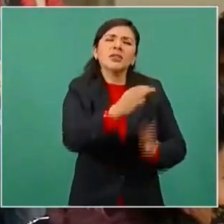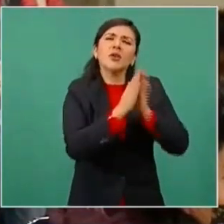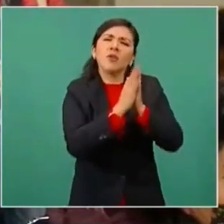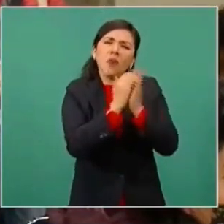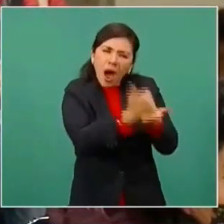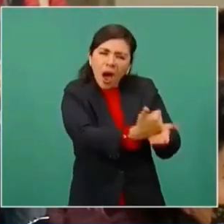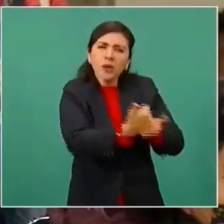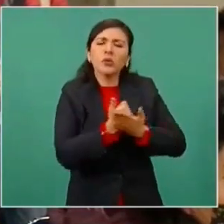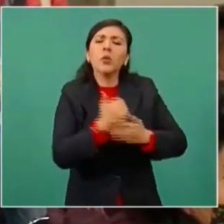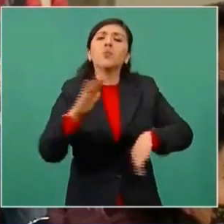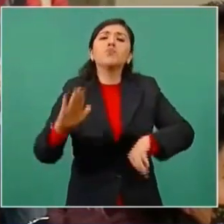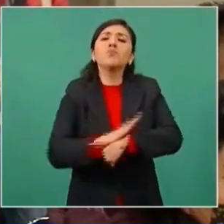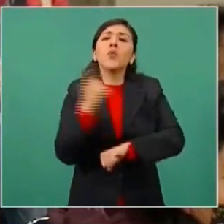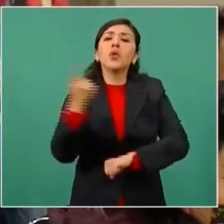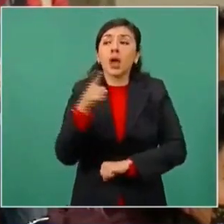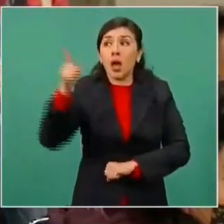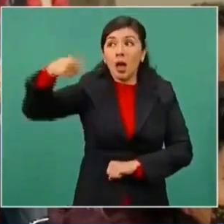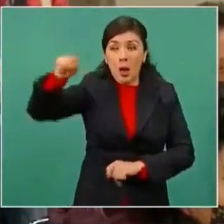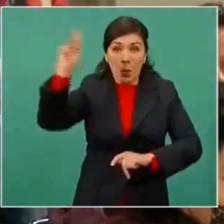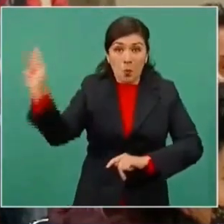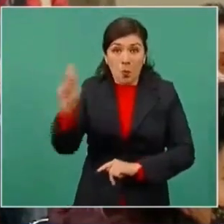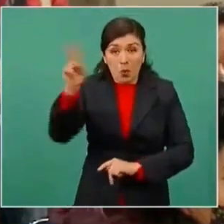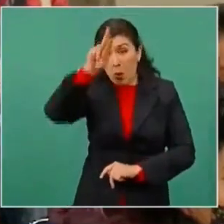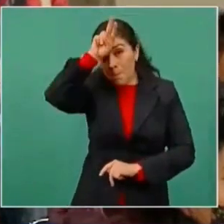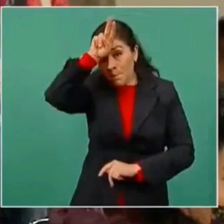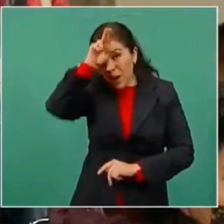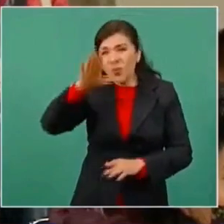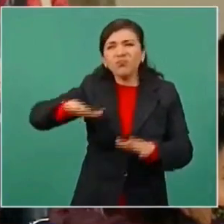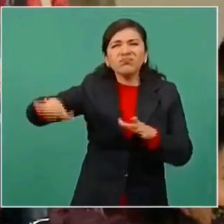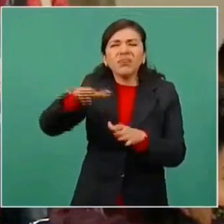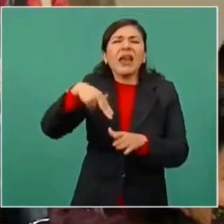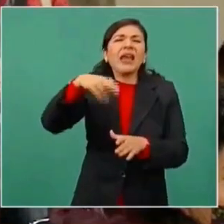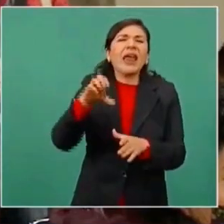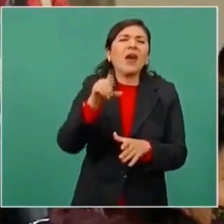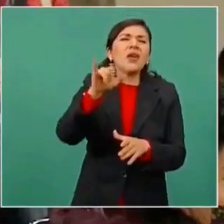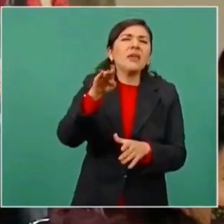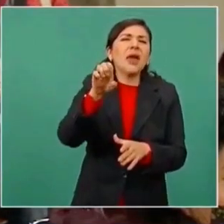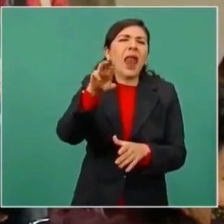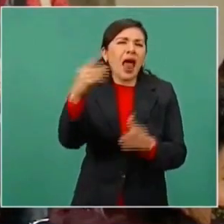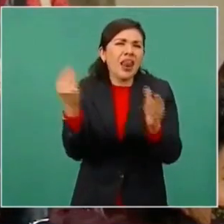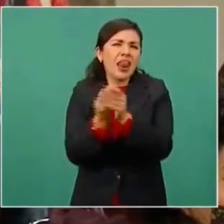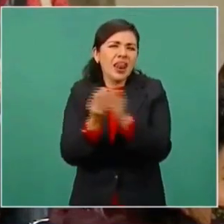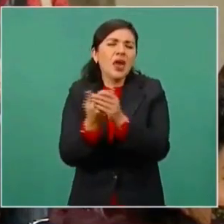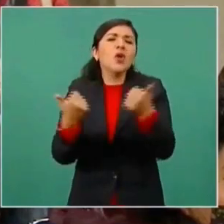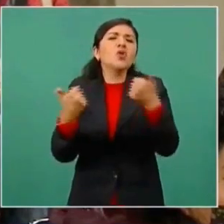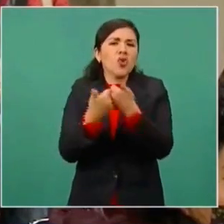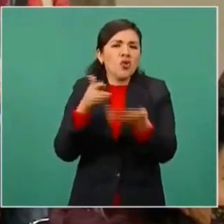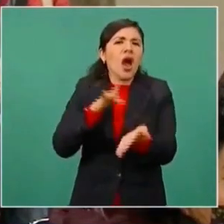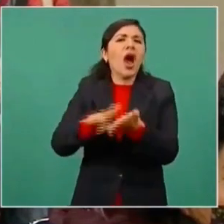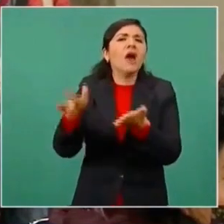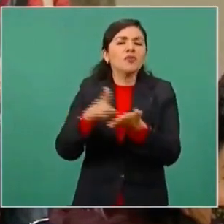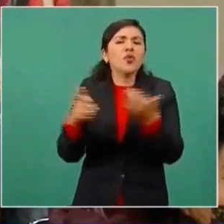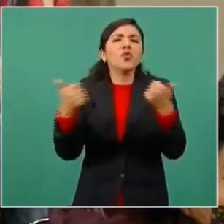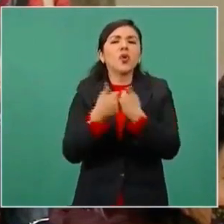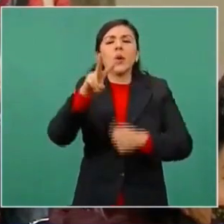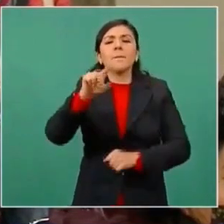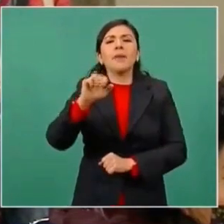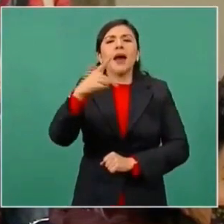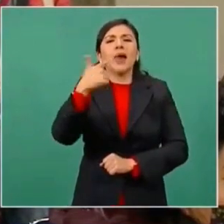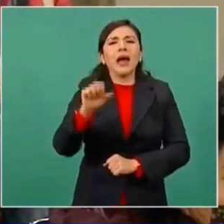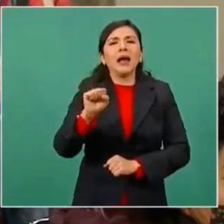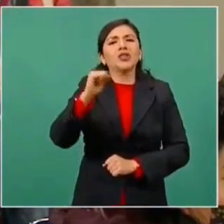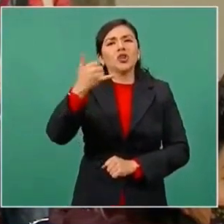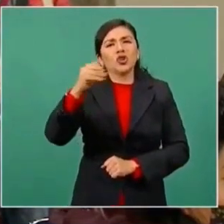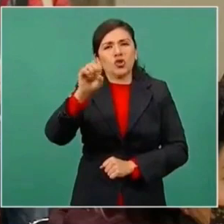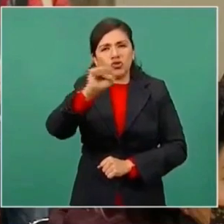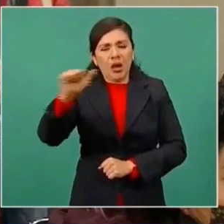porque según dijo los peruanos conservadores, el sector neoliberal apoyado incluso por Vargas Llosa, ha desplegado una